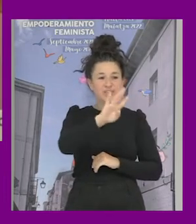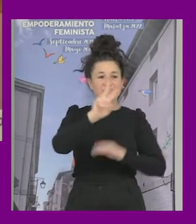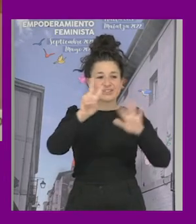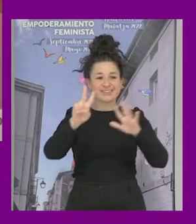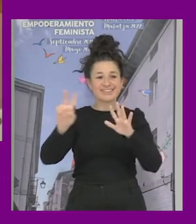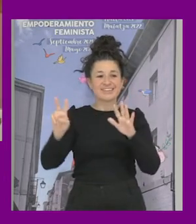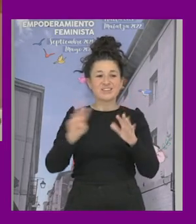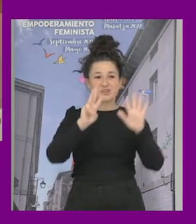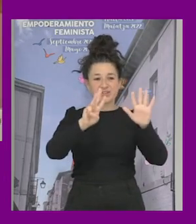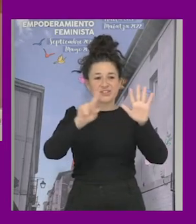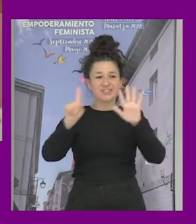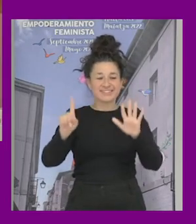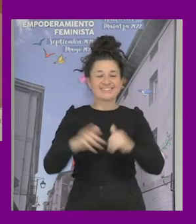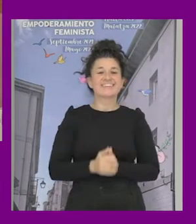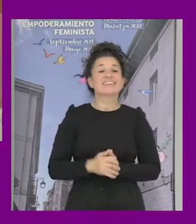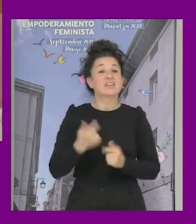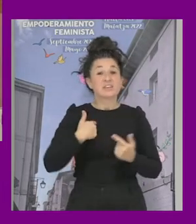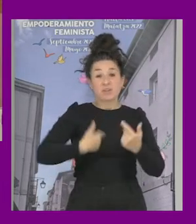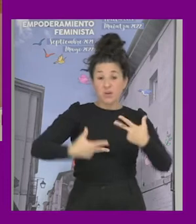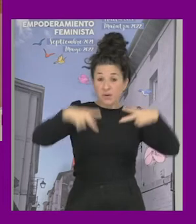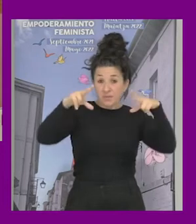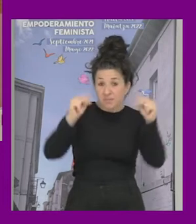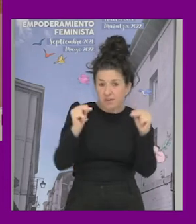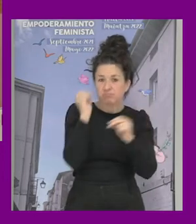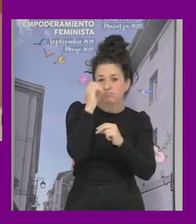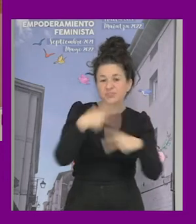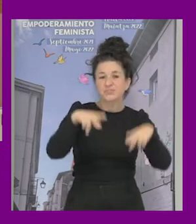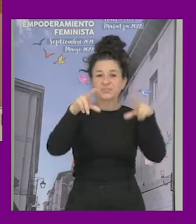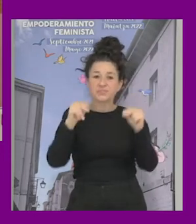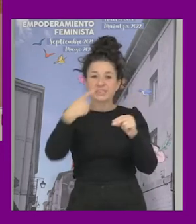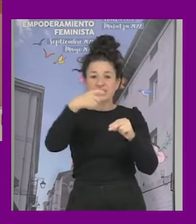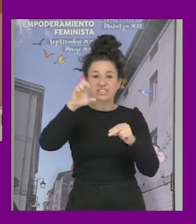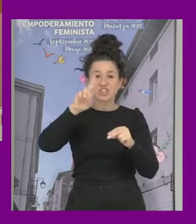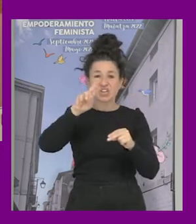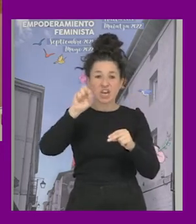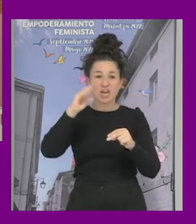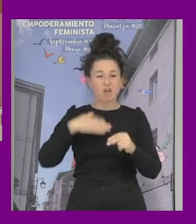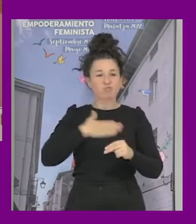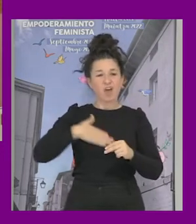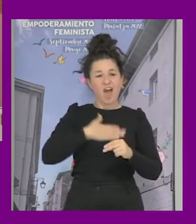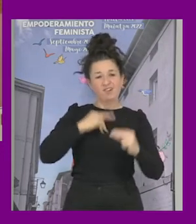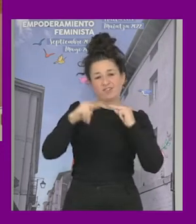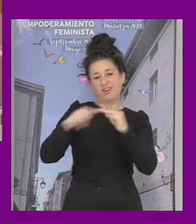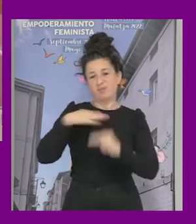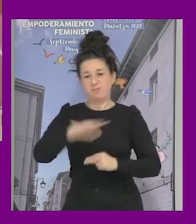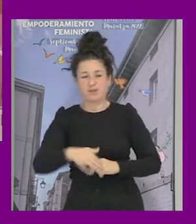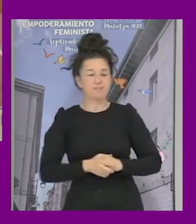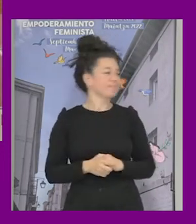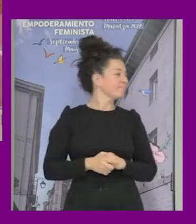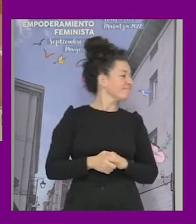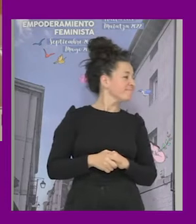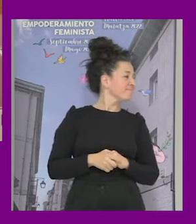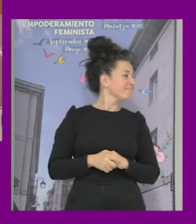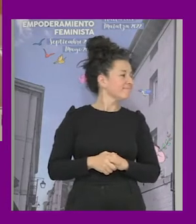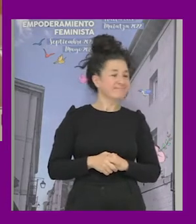cuando acabe esto pues llenar gustosamente contestará o lo intentará nunca se saben estas